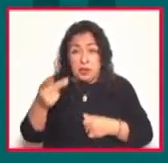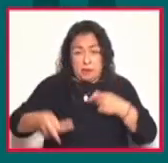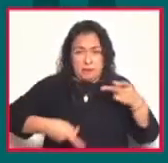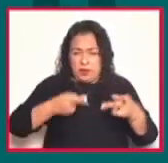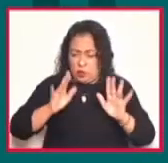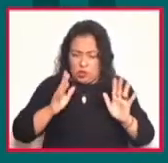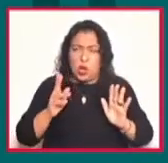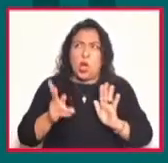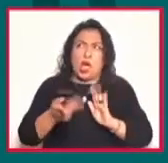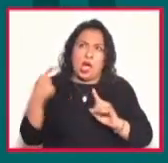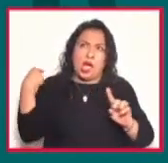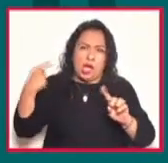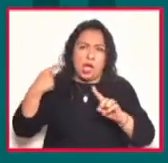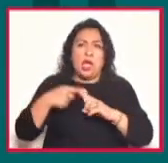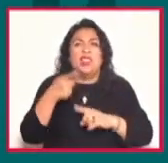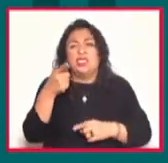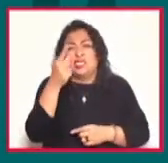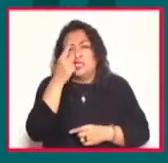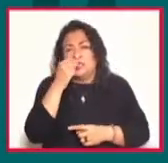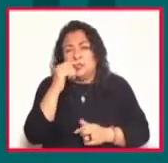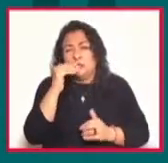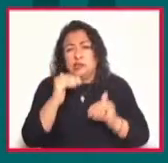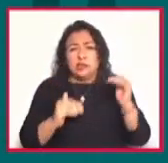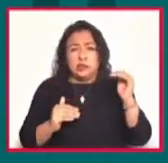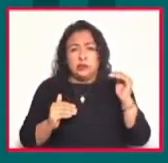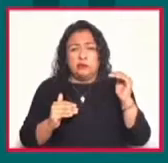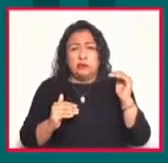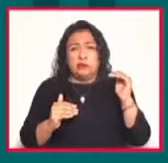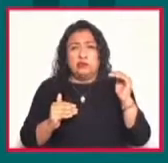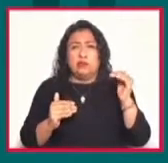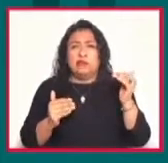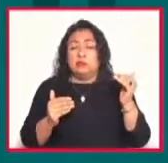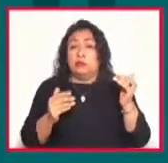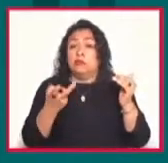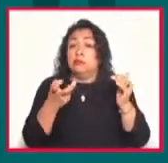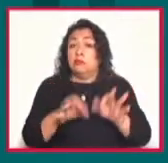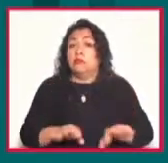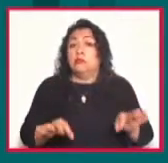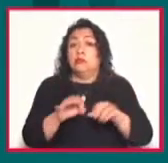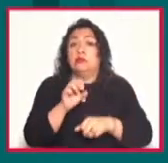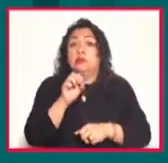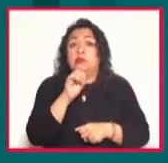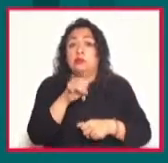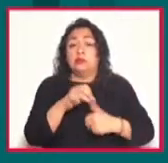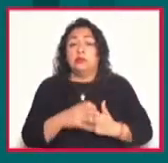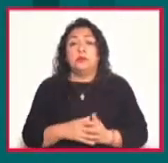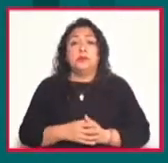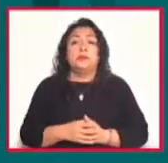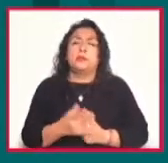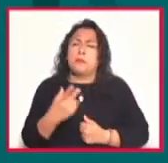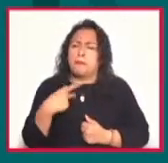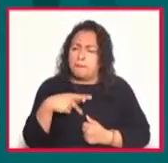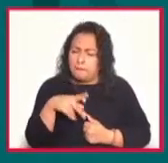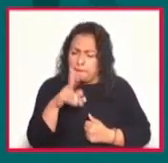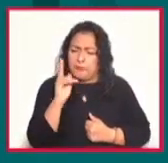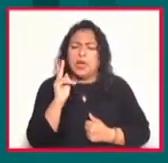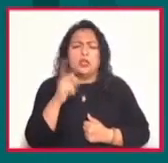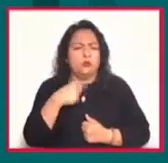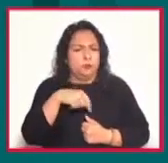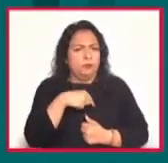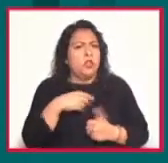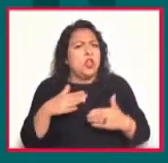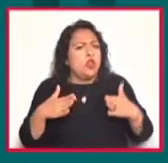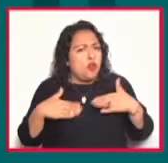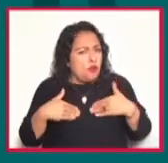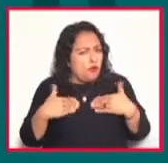es un déficit significativo, pero estamos confiados en que